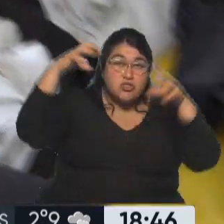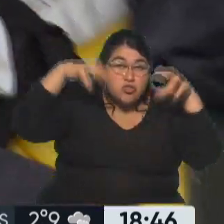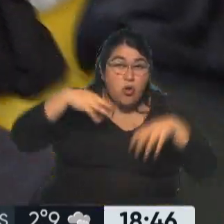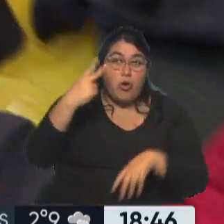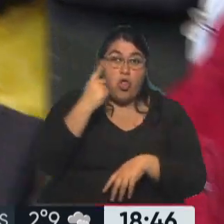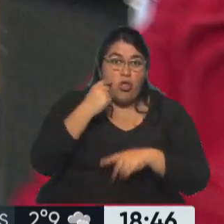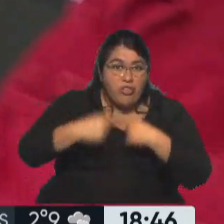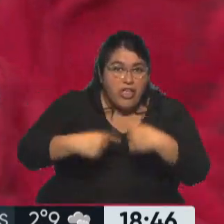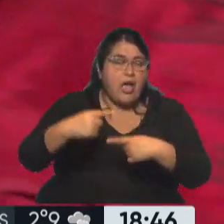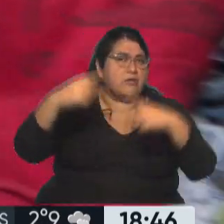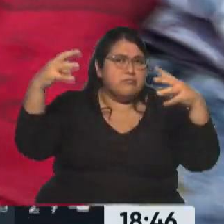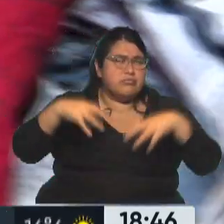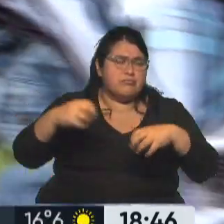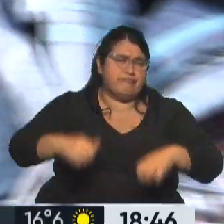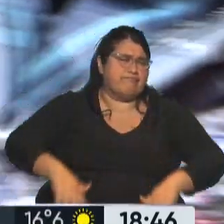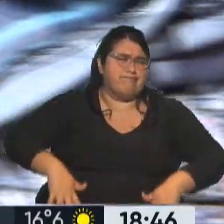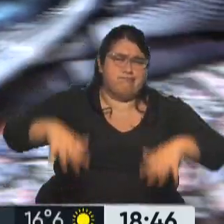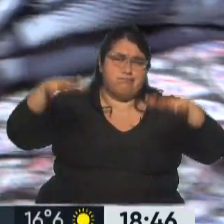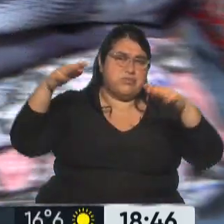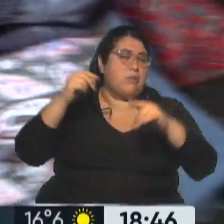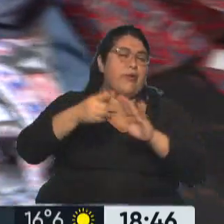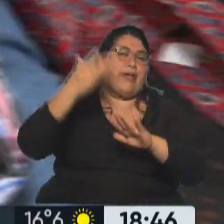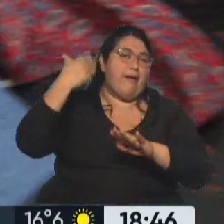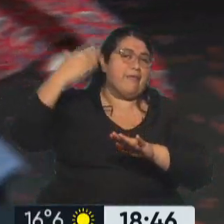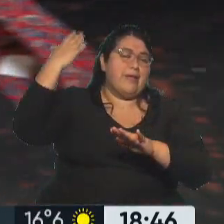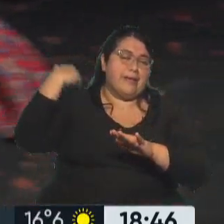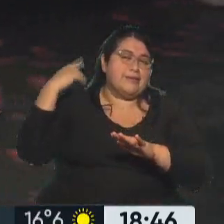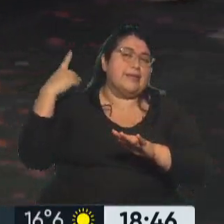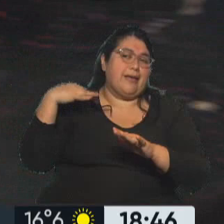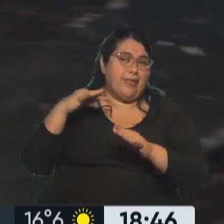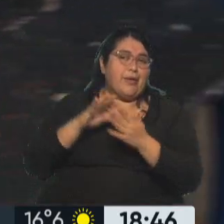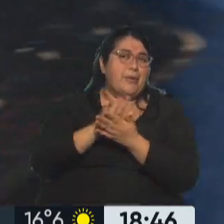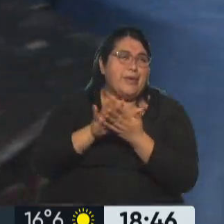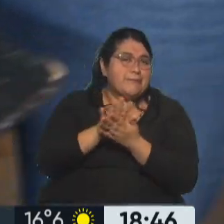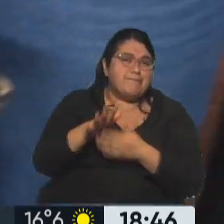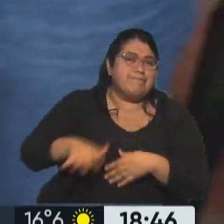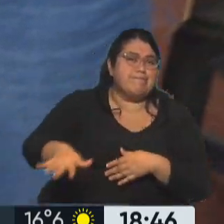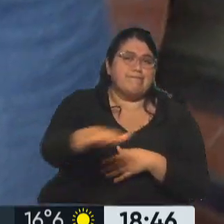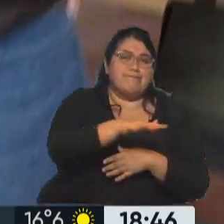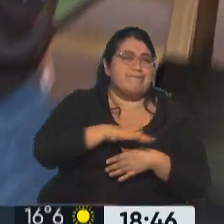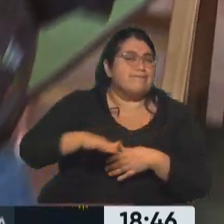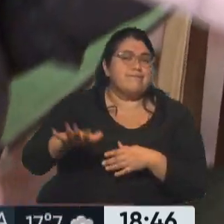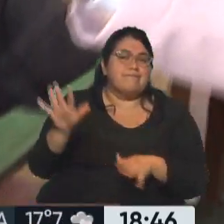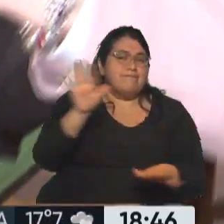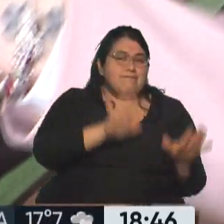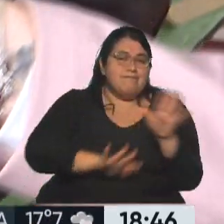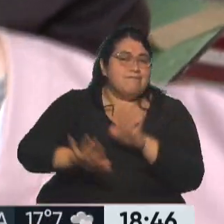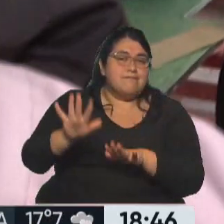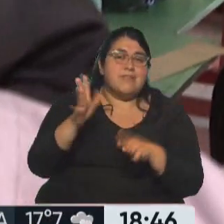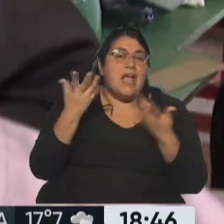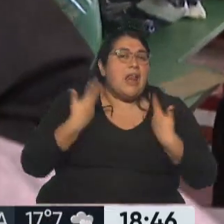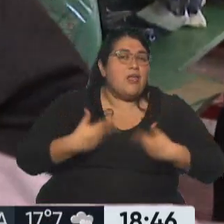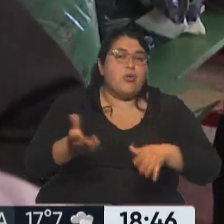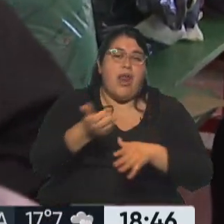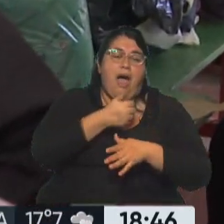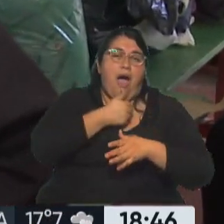seguidos, porque hay algo muy estructural y muy concreto en torno a la gestión del territorio que tiene que ver con que el curso natural del